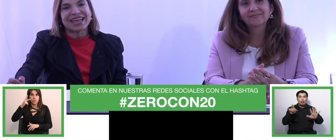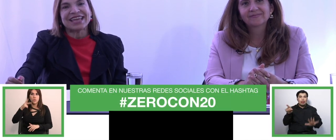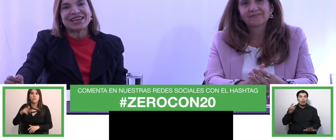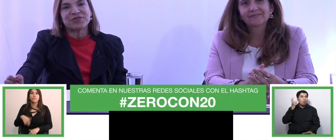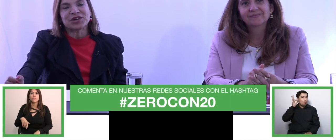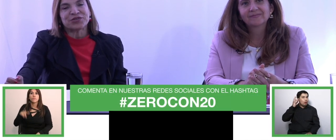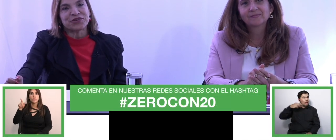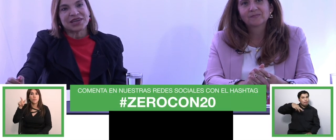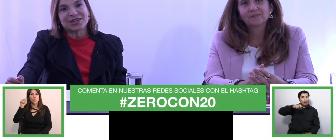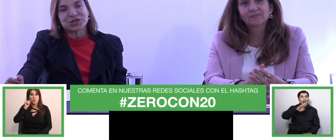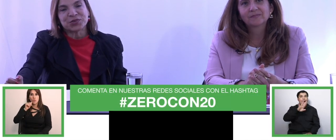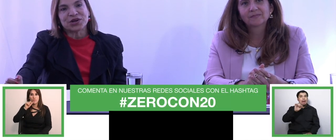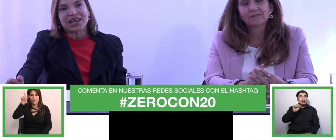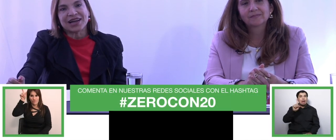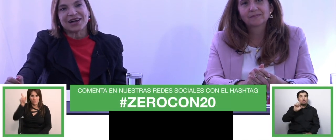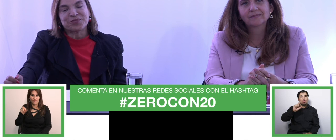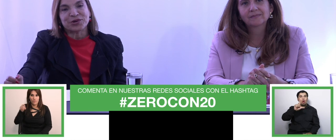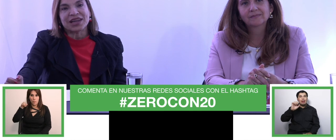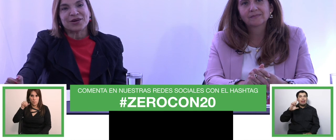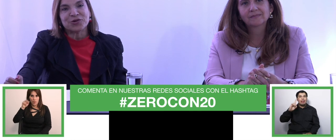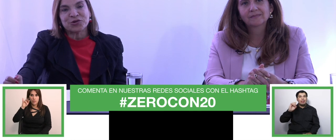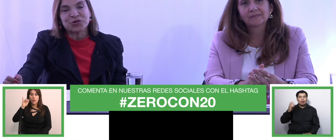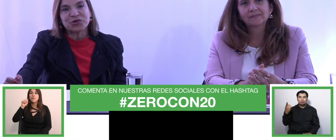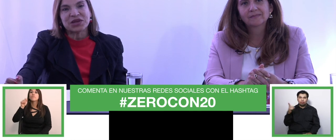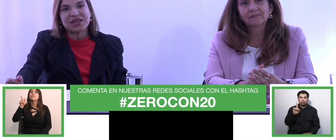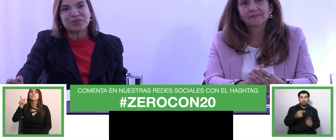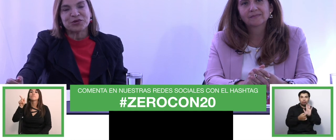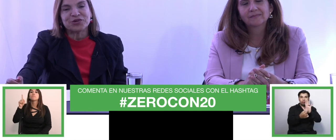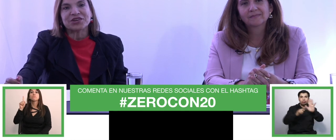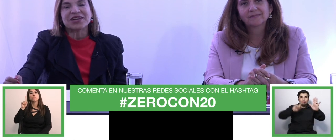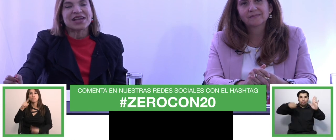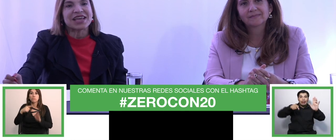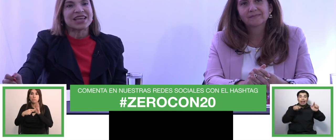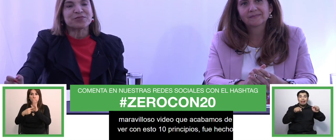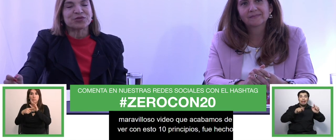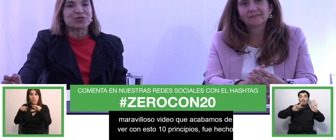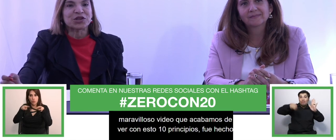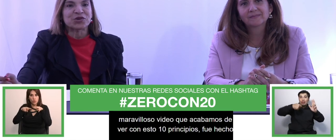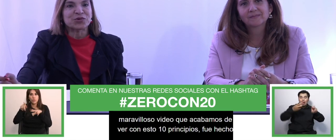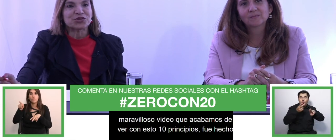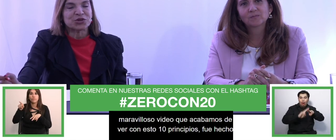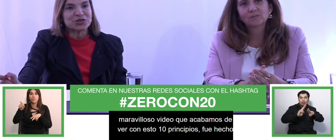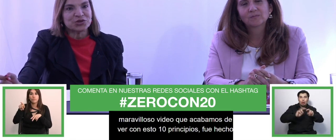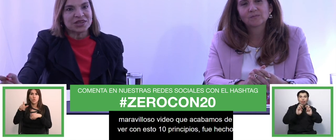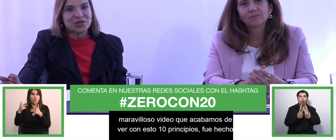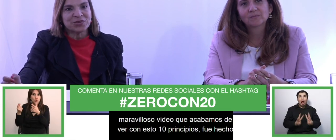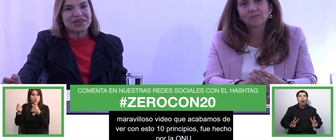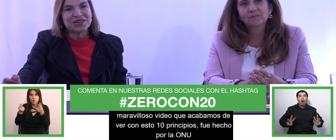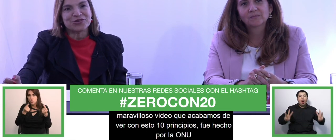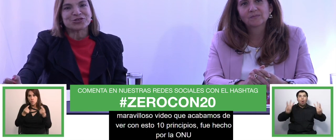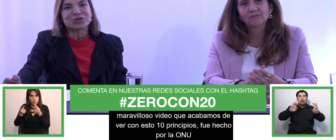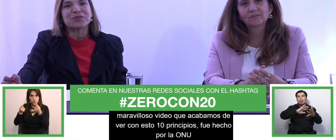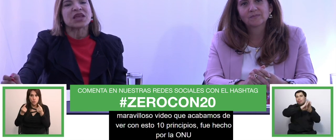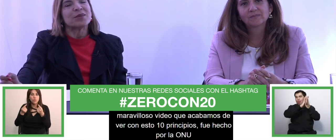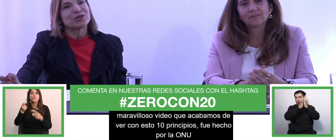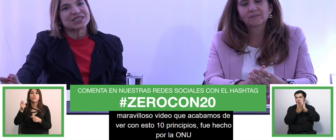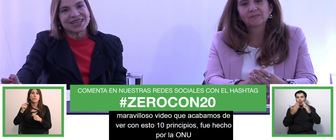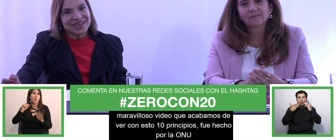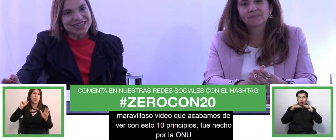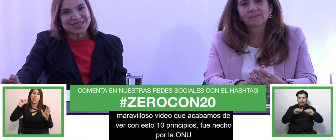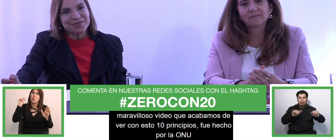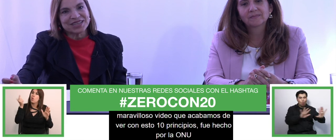y bueno, fue hecho por la ONU y por todos estos niños maravillosos.